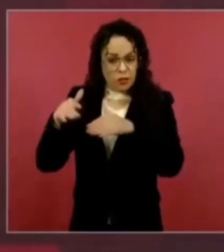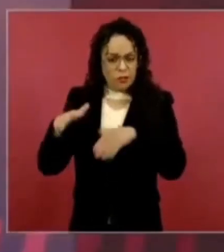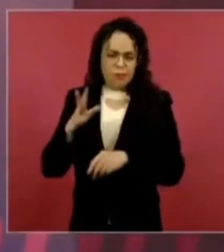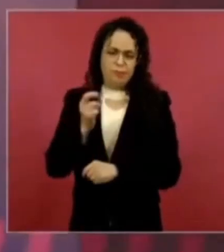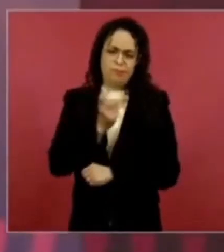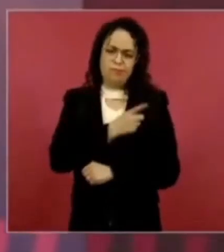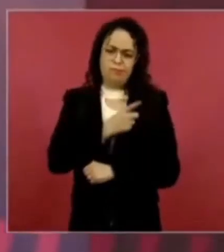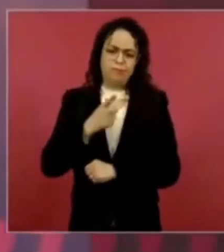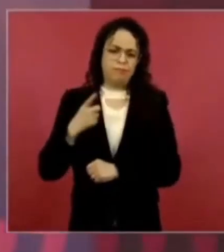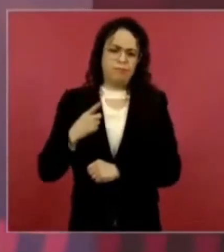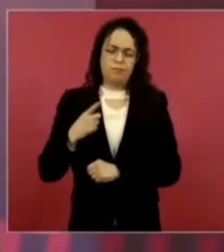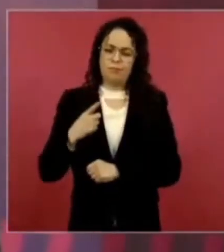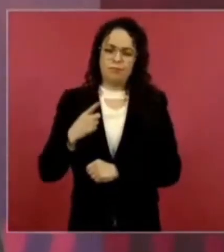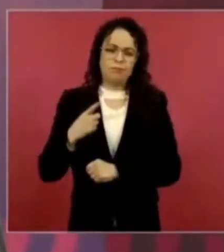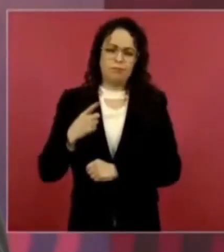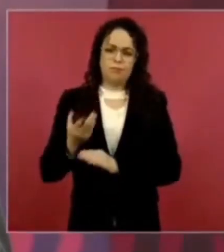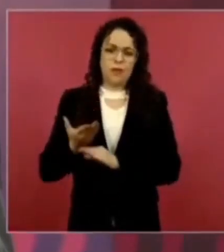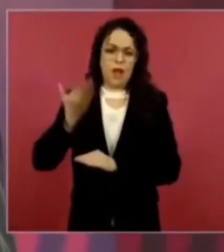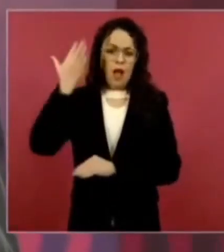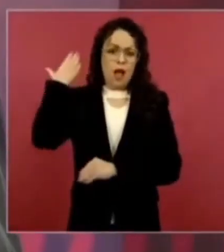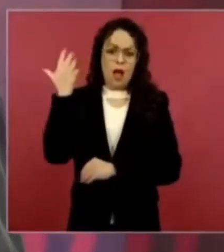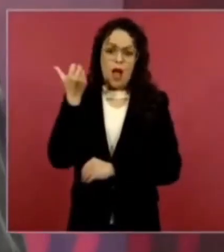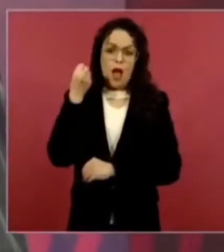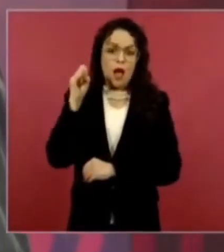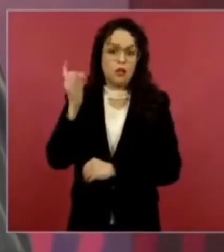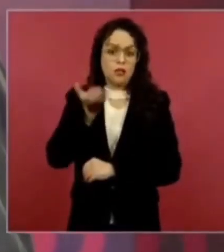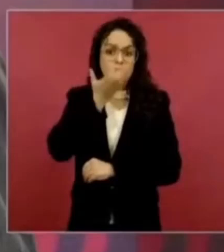Nunca se debió permitir la corrupción.